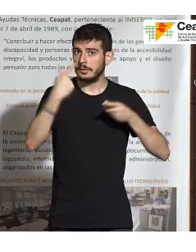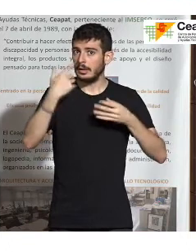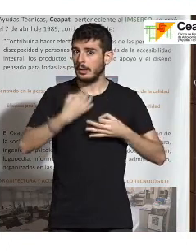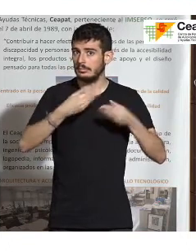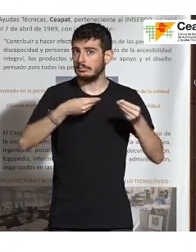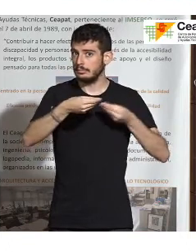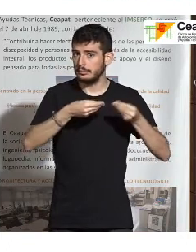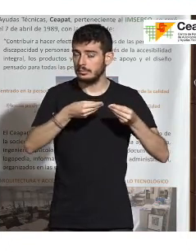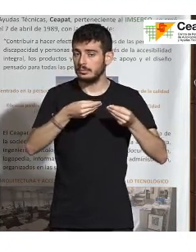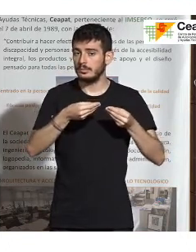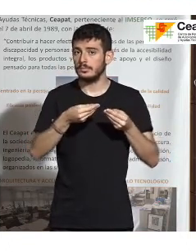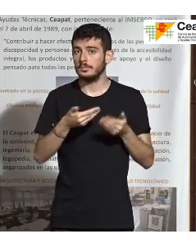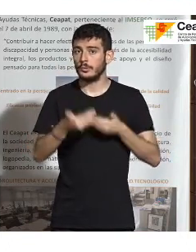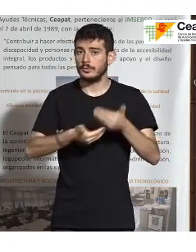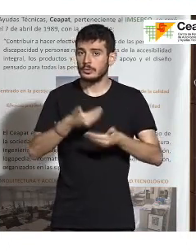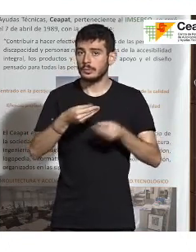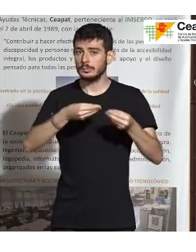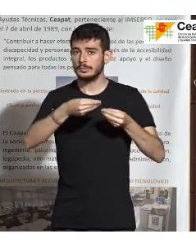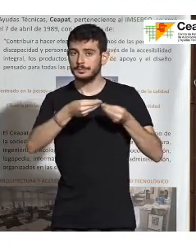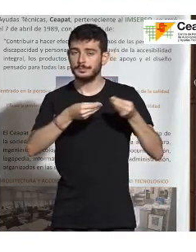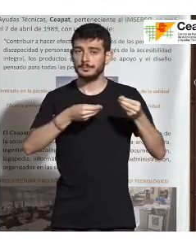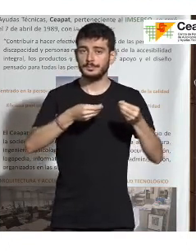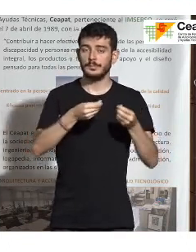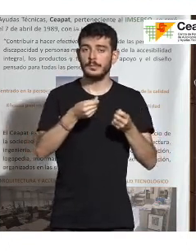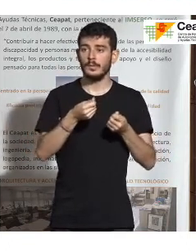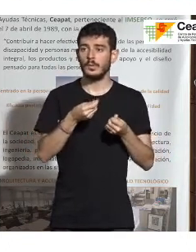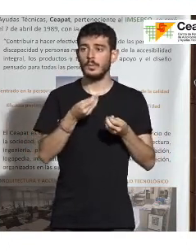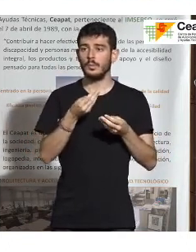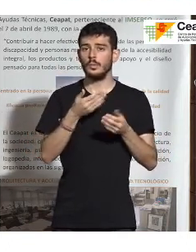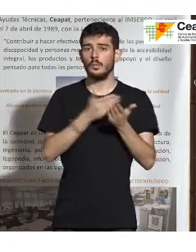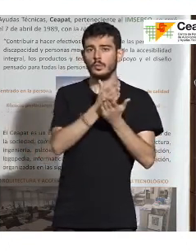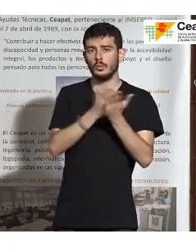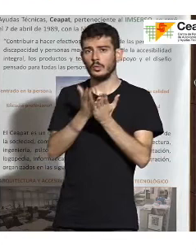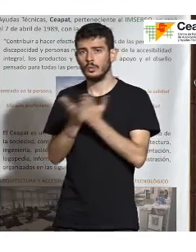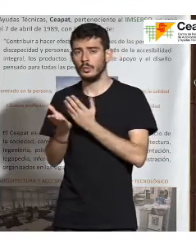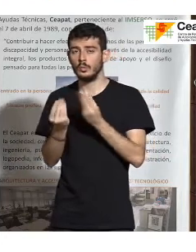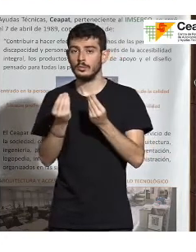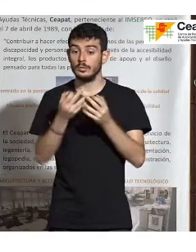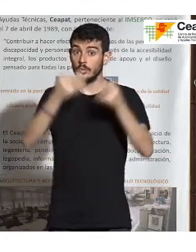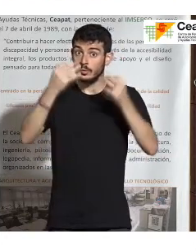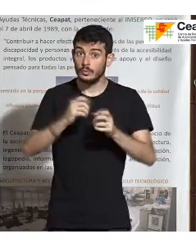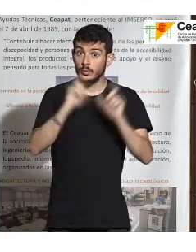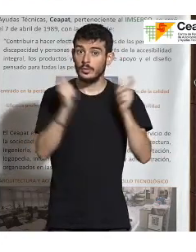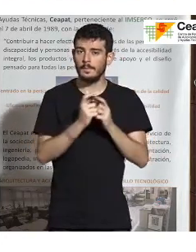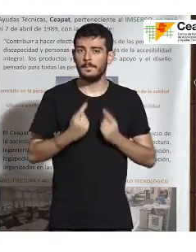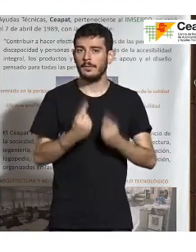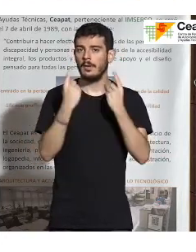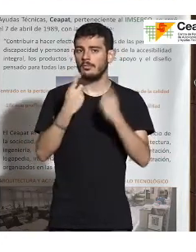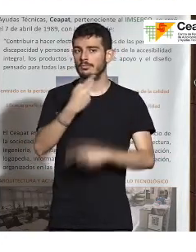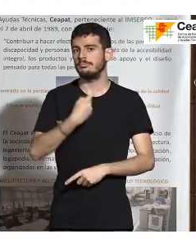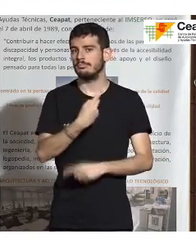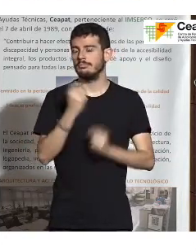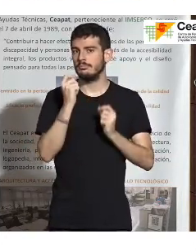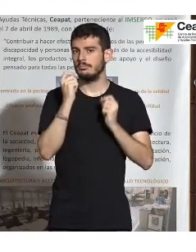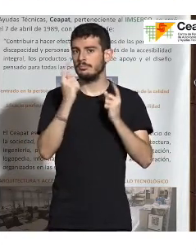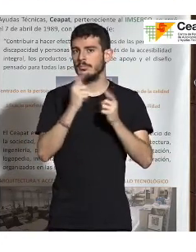proceso de negociación que tiene muchas implicaciones. Y justo en las primeras reuniones nos damos cuenta de que